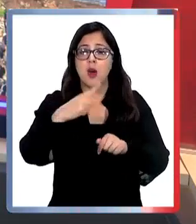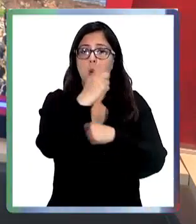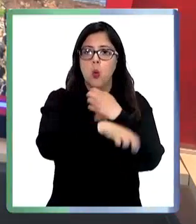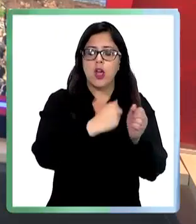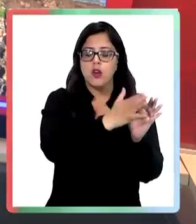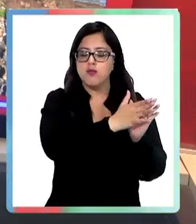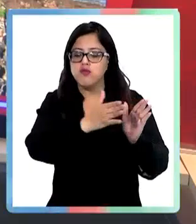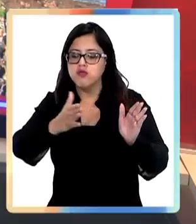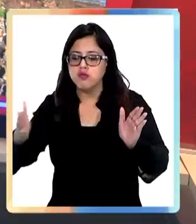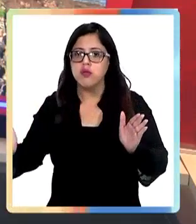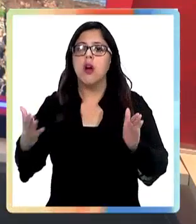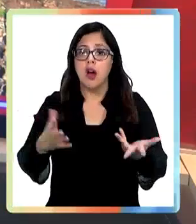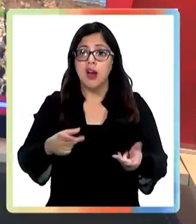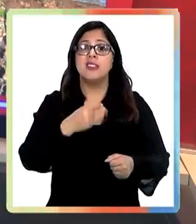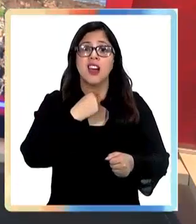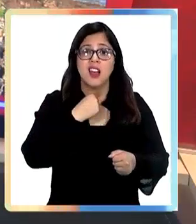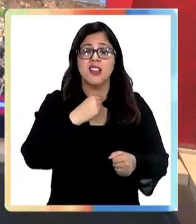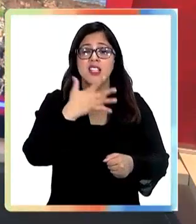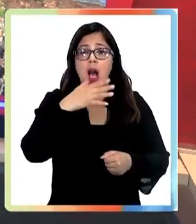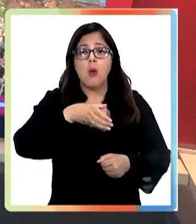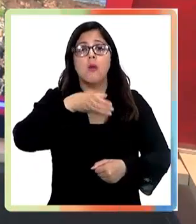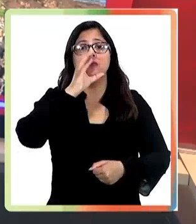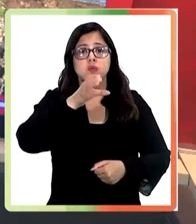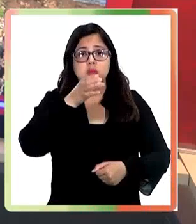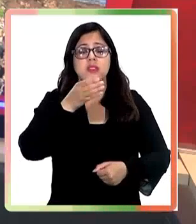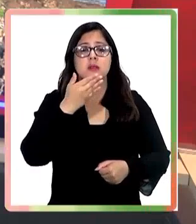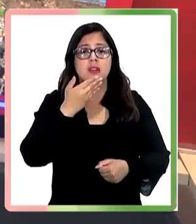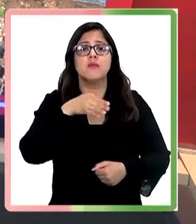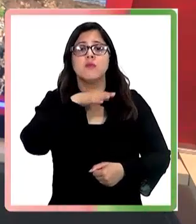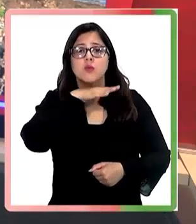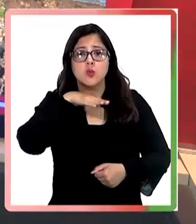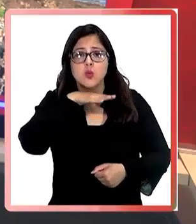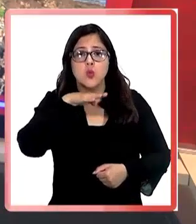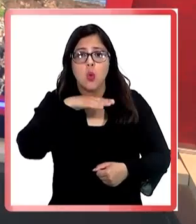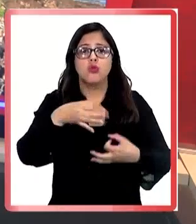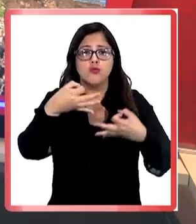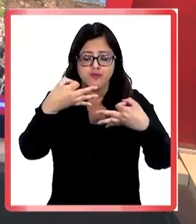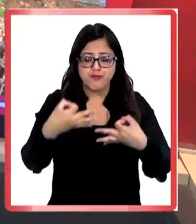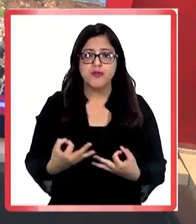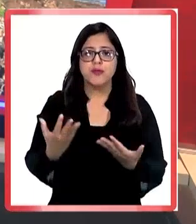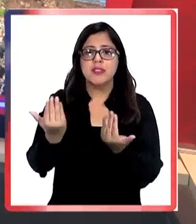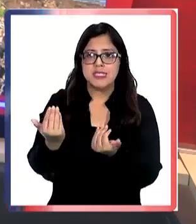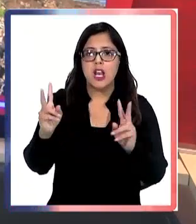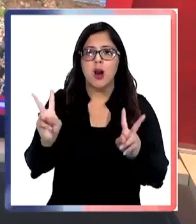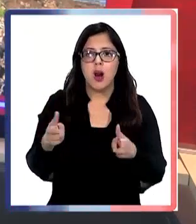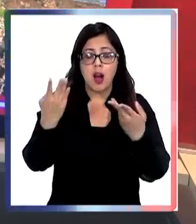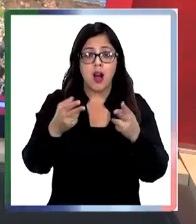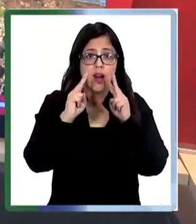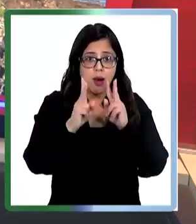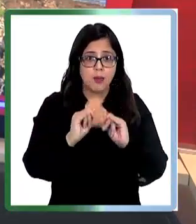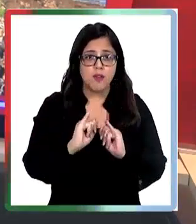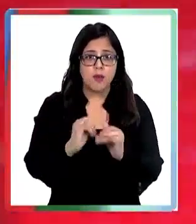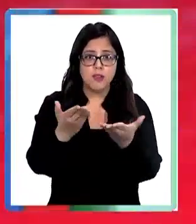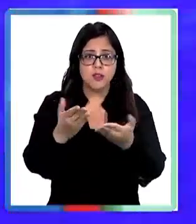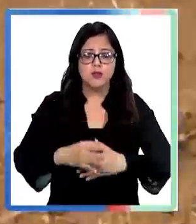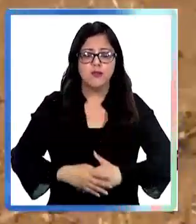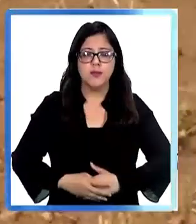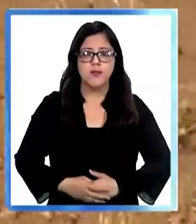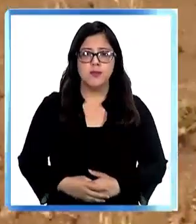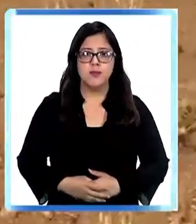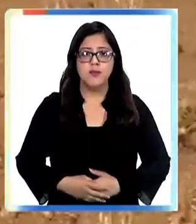garantizará el consumo humano de agua, el saneamiento y su uso doméstico necesario para la subsistencia. BTV2 nos explica.